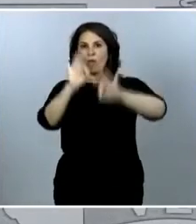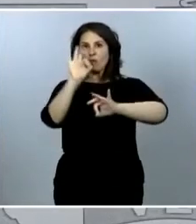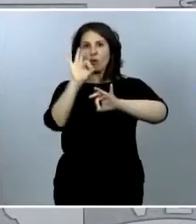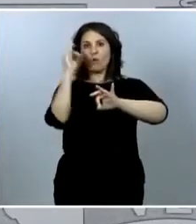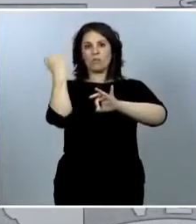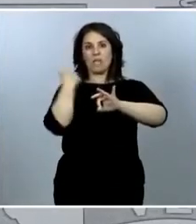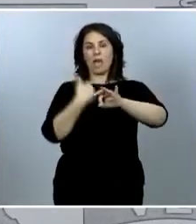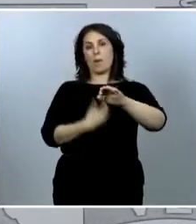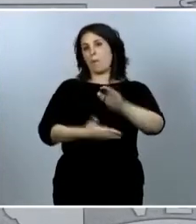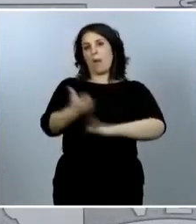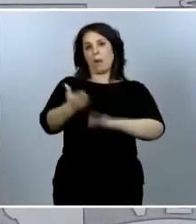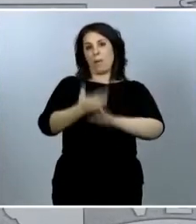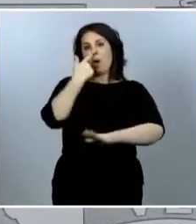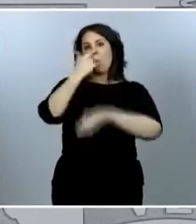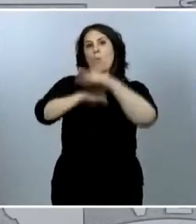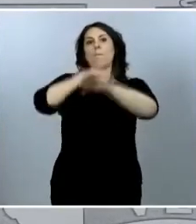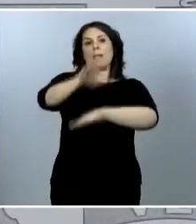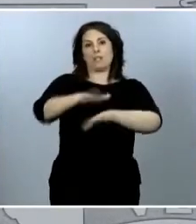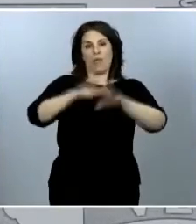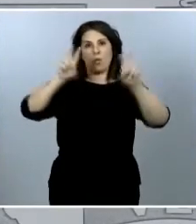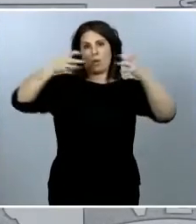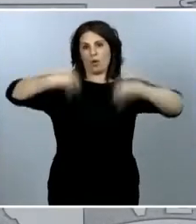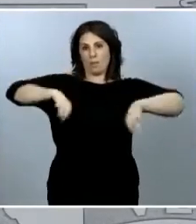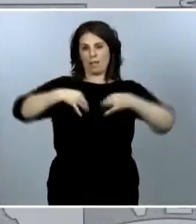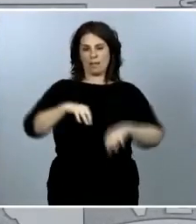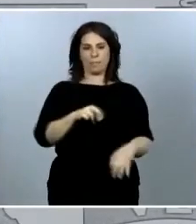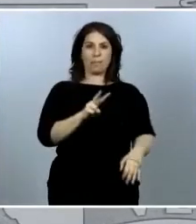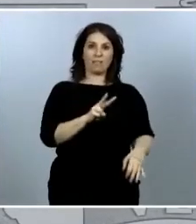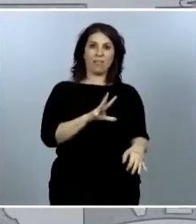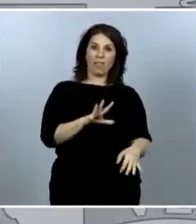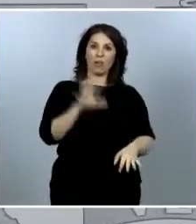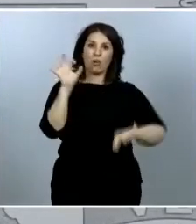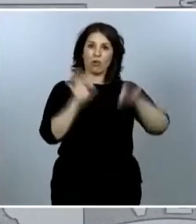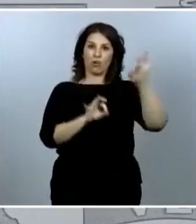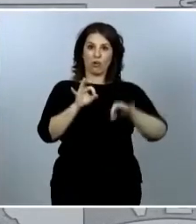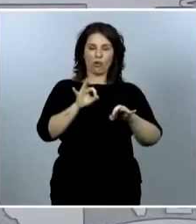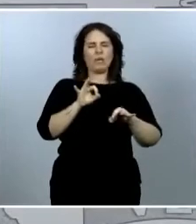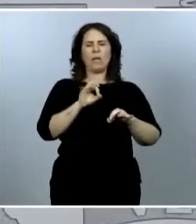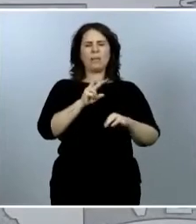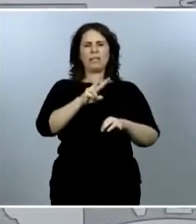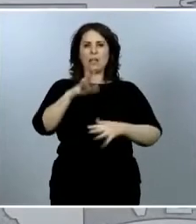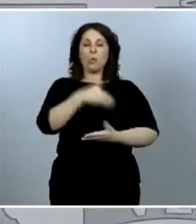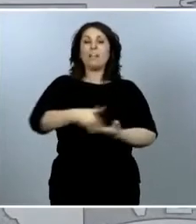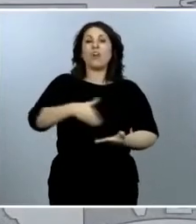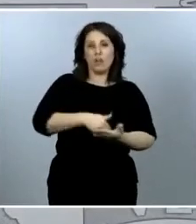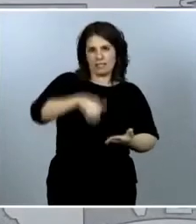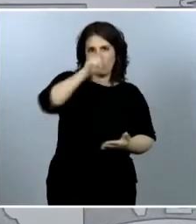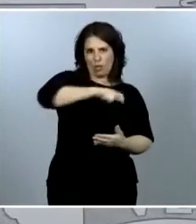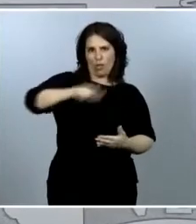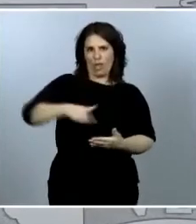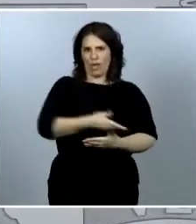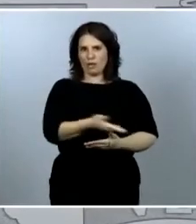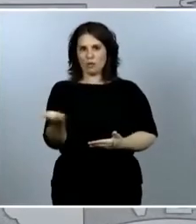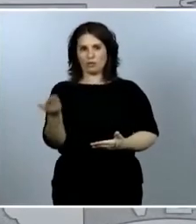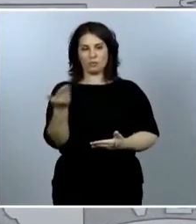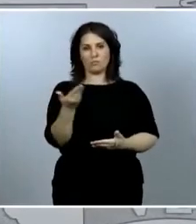25 millones de ciudadanos están a las puertas de la nueva normalidad,